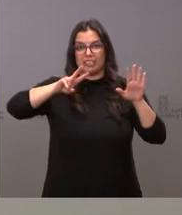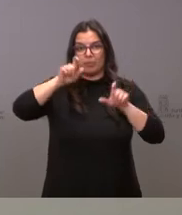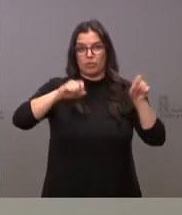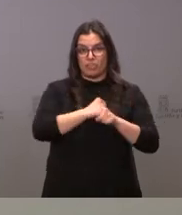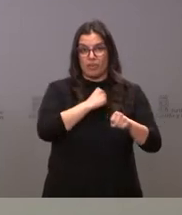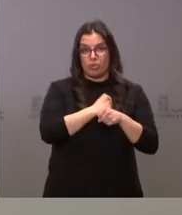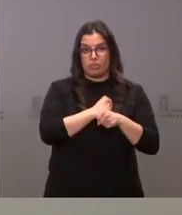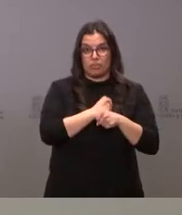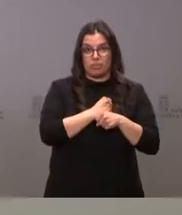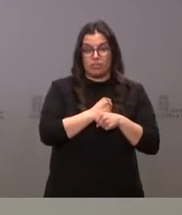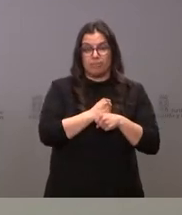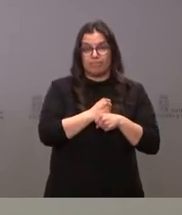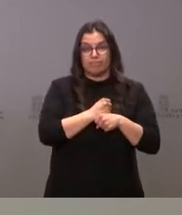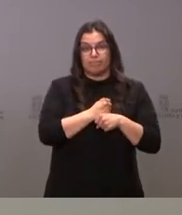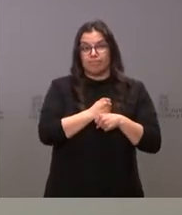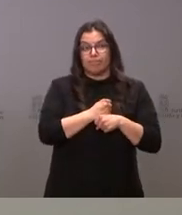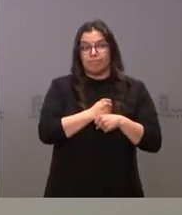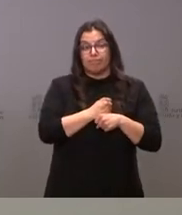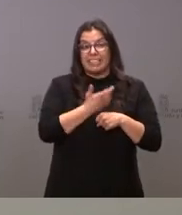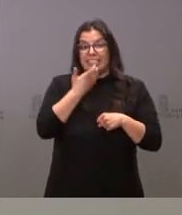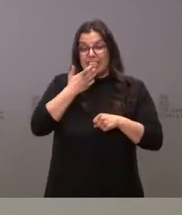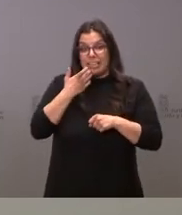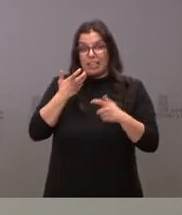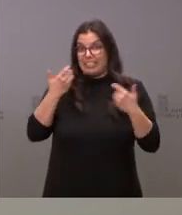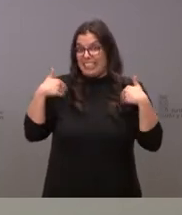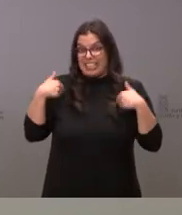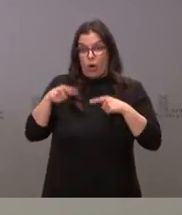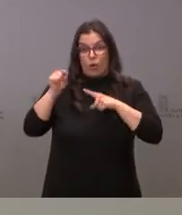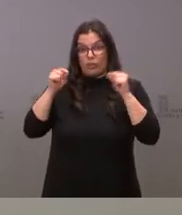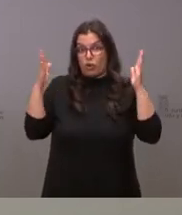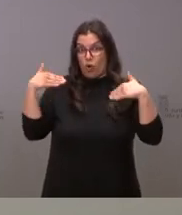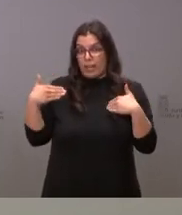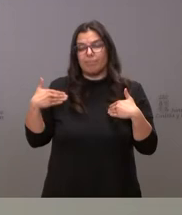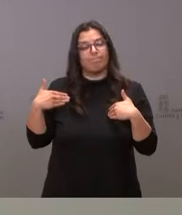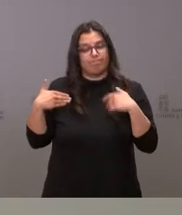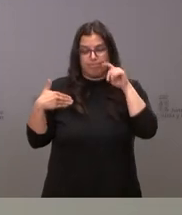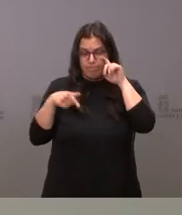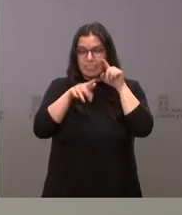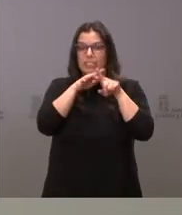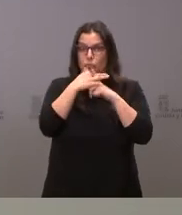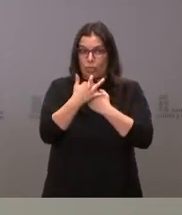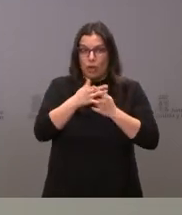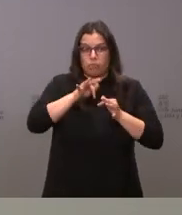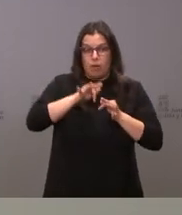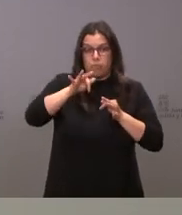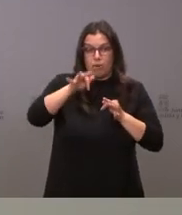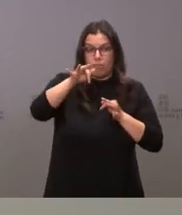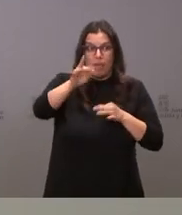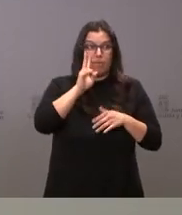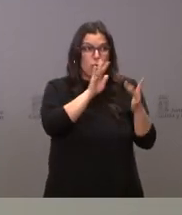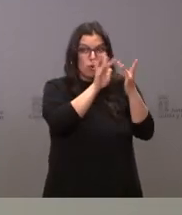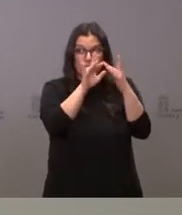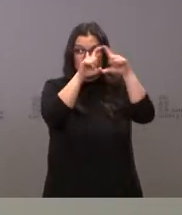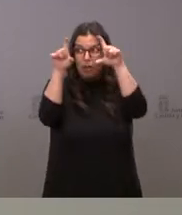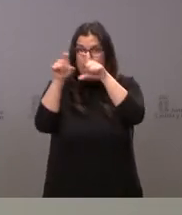trabajadores. De no tomarse medidas urgentes, las expectativas es que esta situación, por contactos que estamos haciendo con algunas empresas, se pueda